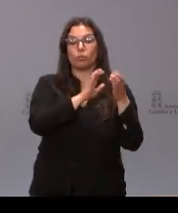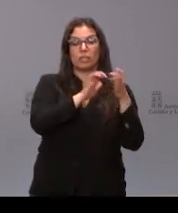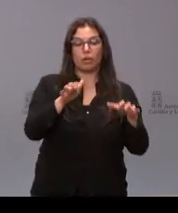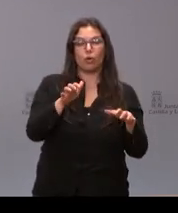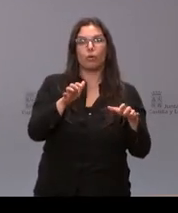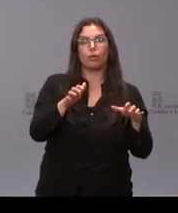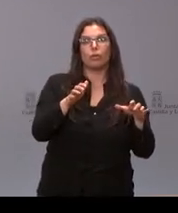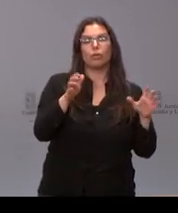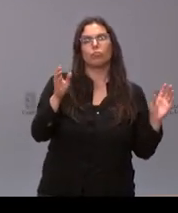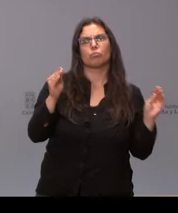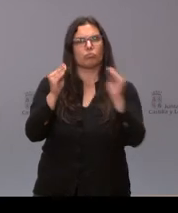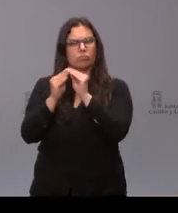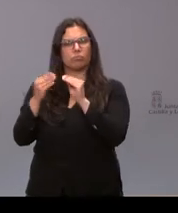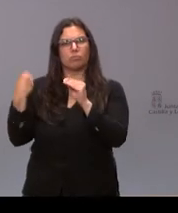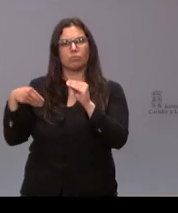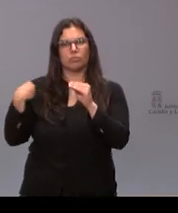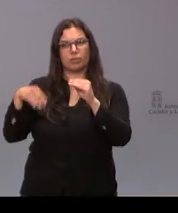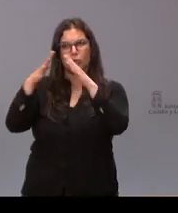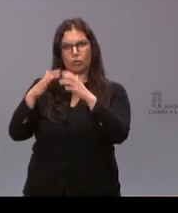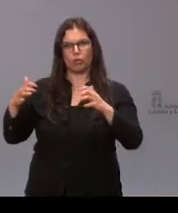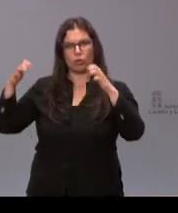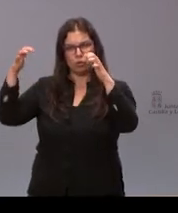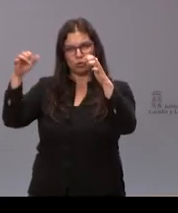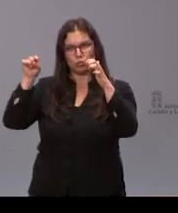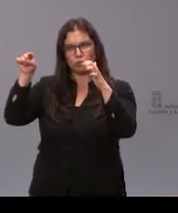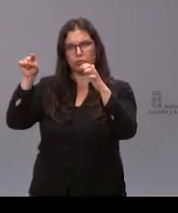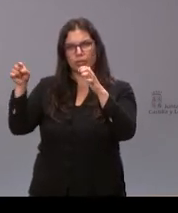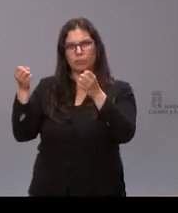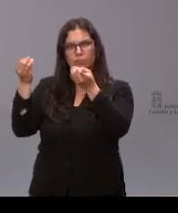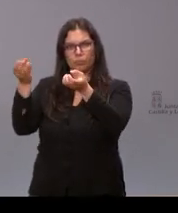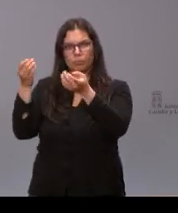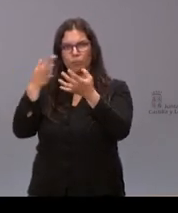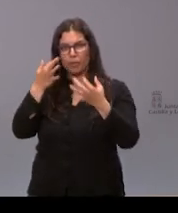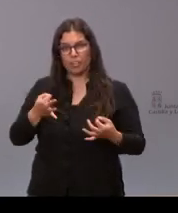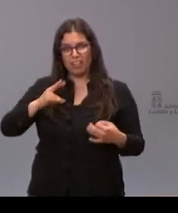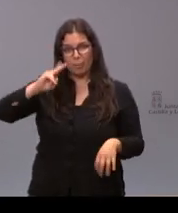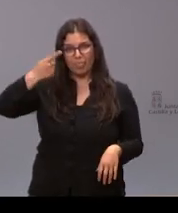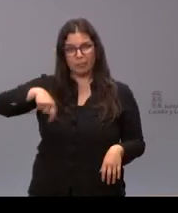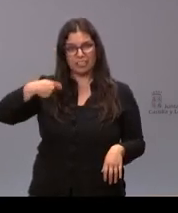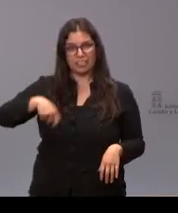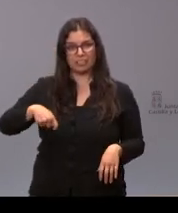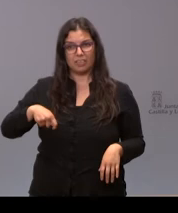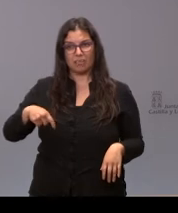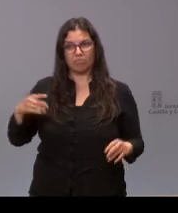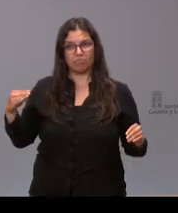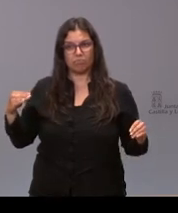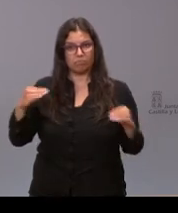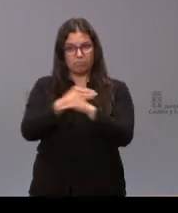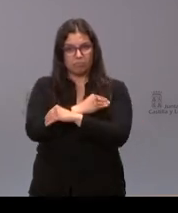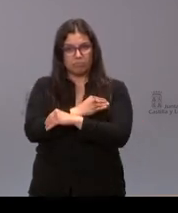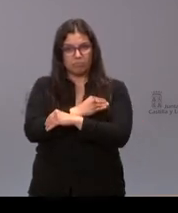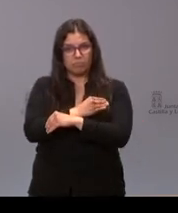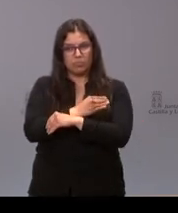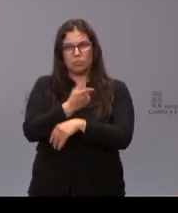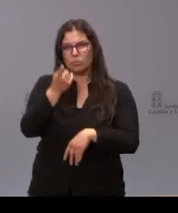llamadas al respeto que se hicieron en las cortes pero esto choca con las palabras del vicepresidente ¿no le parece que